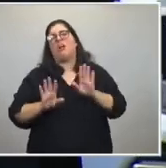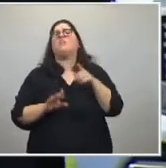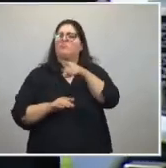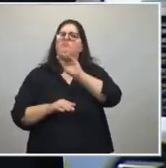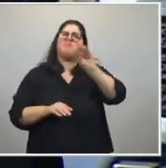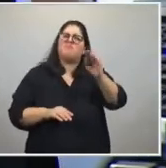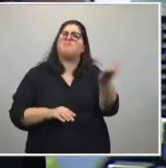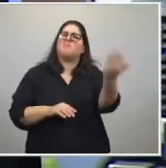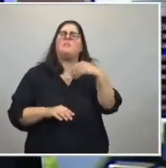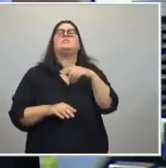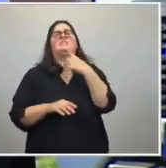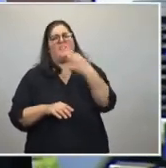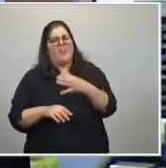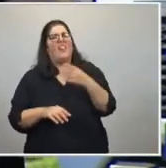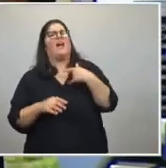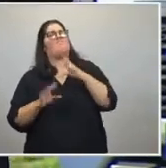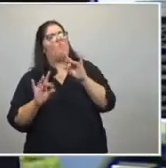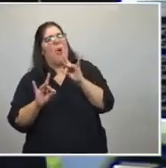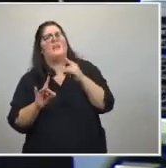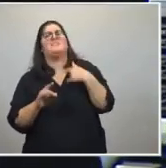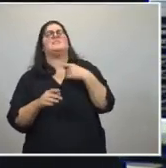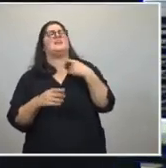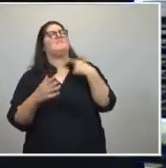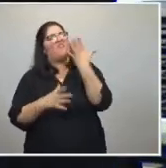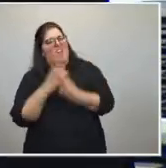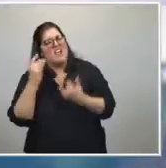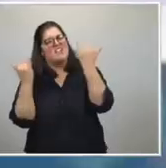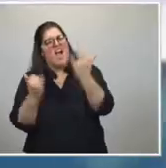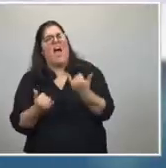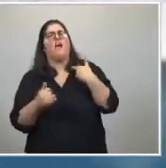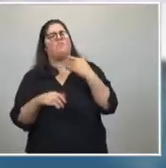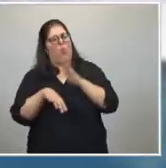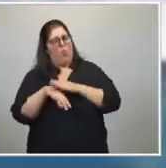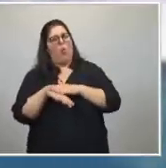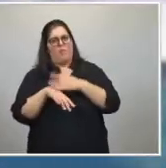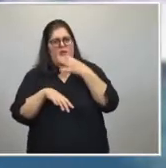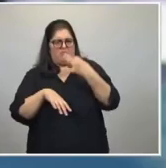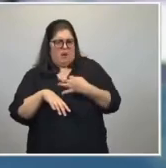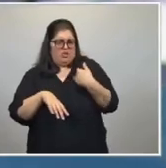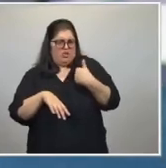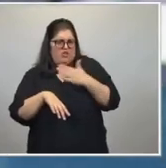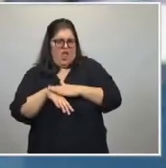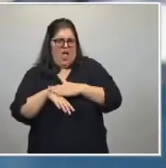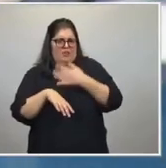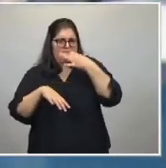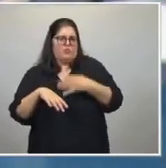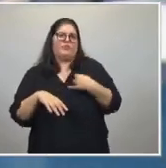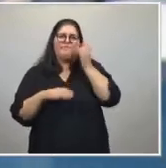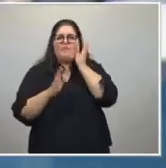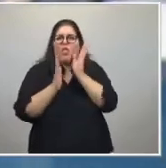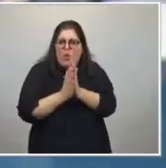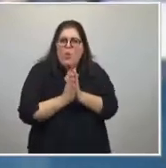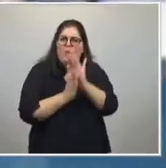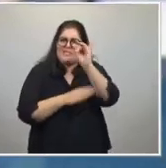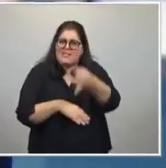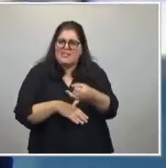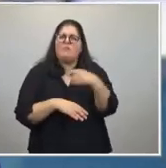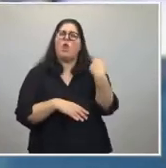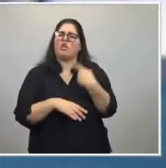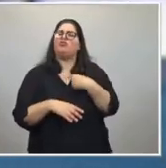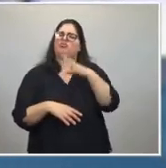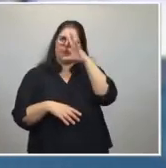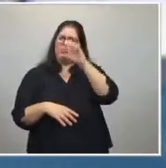que cometimos errores, que asumimos nuestras culpas, que les pedimos disculpas, pero que tenemos la